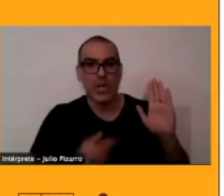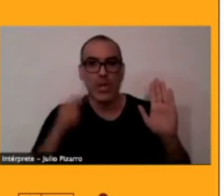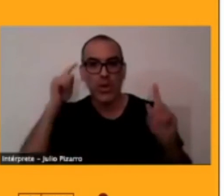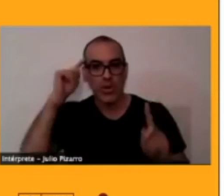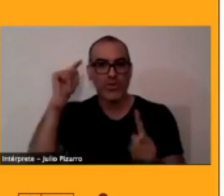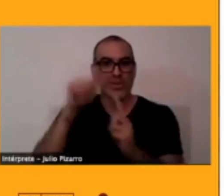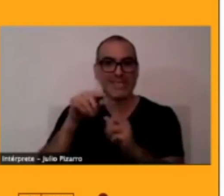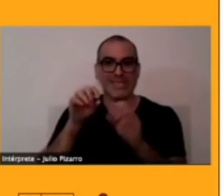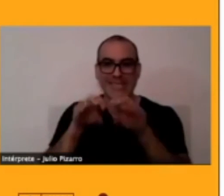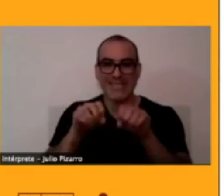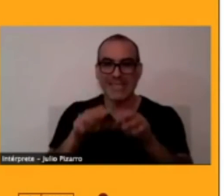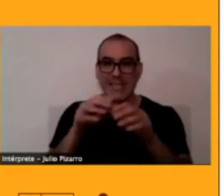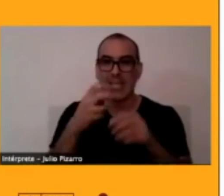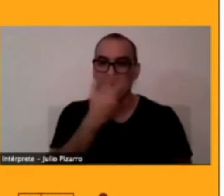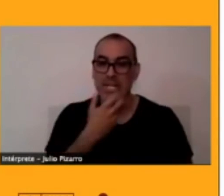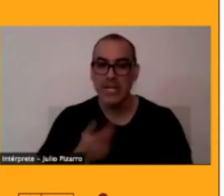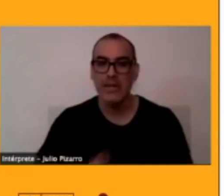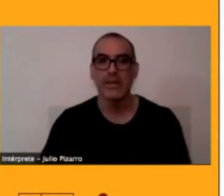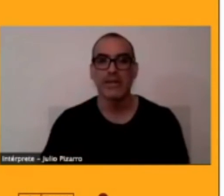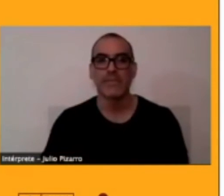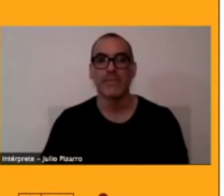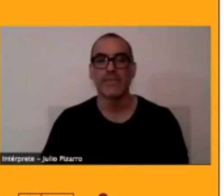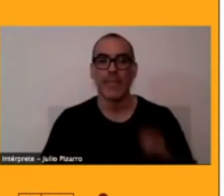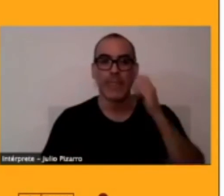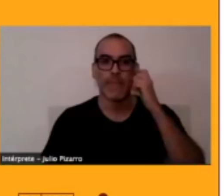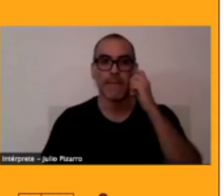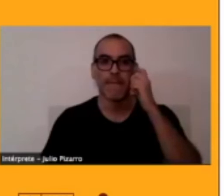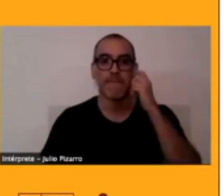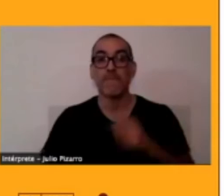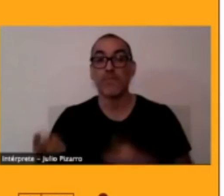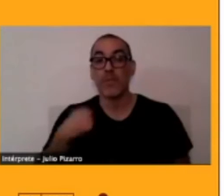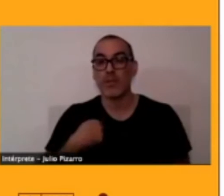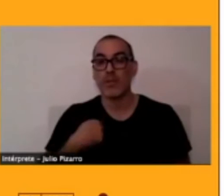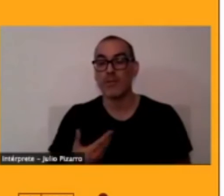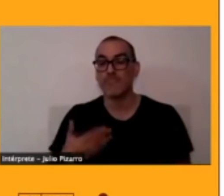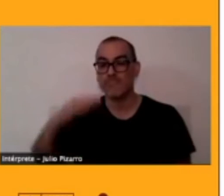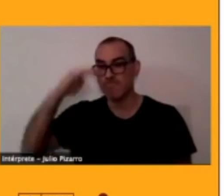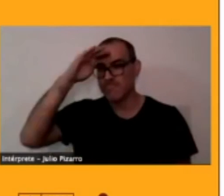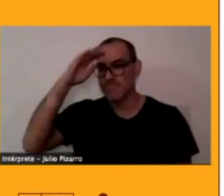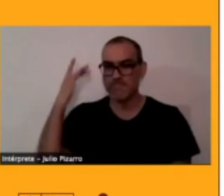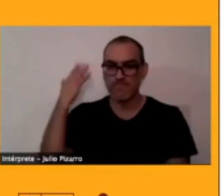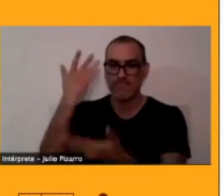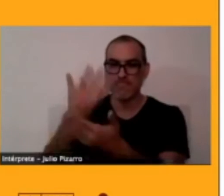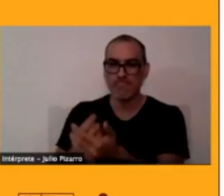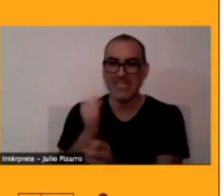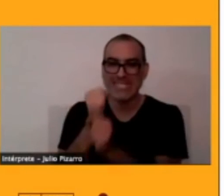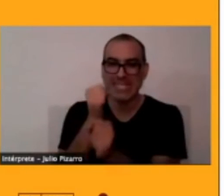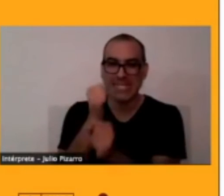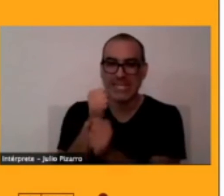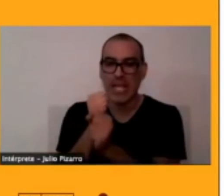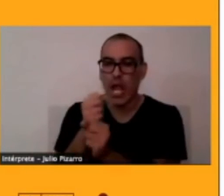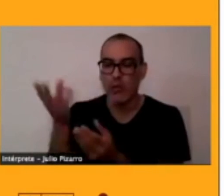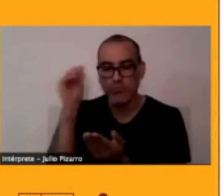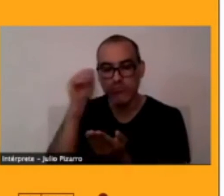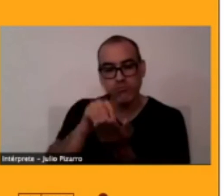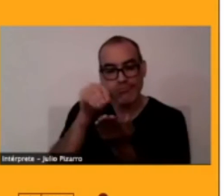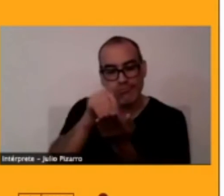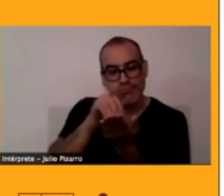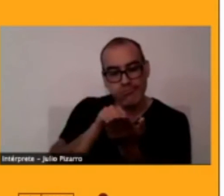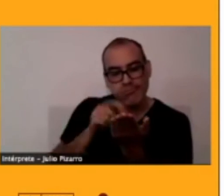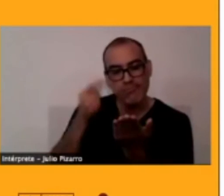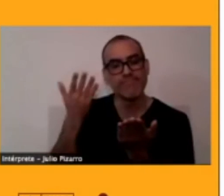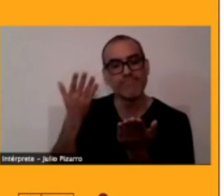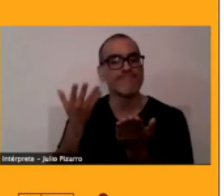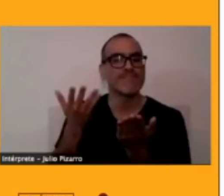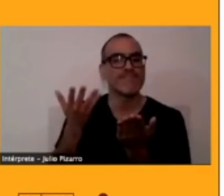ahora de acuerdo a lo que yo he recopilado hasta la fecha hay muchas formas en la que el consejo lingüístico y los diferentes